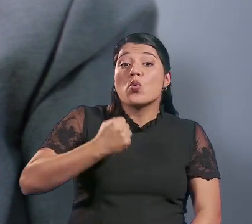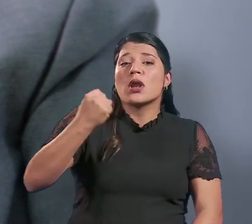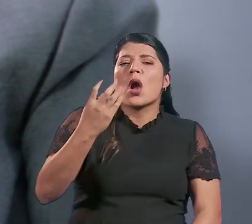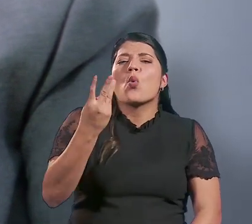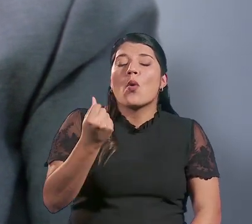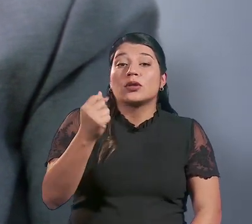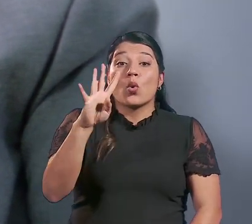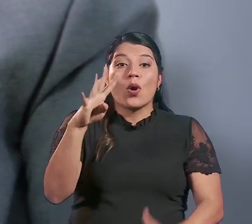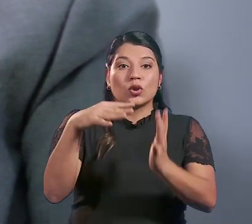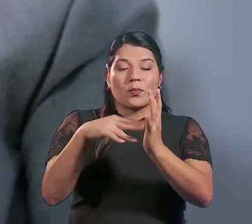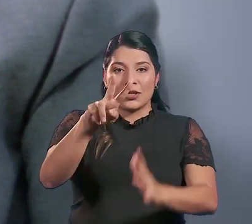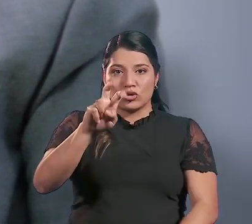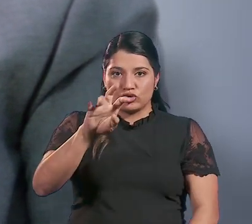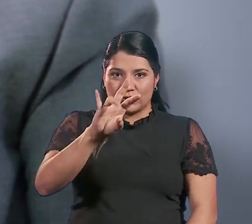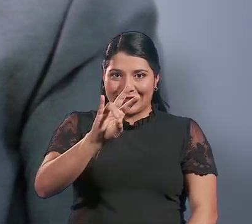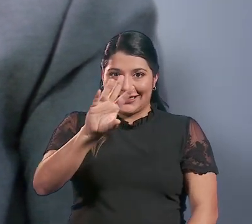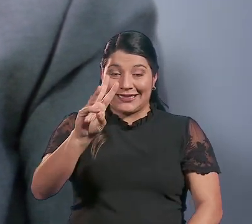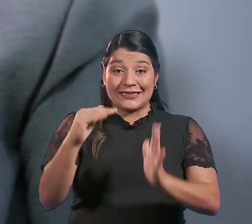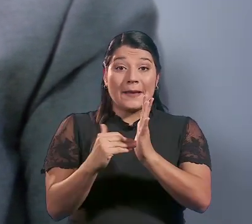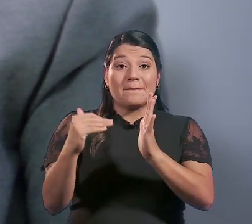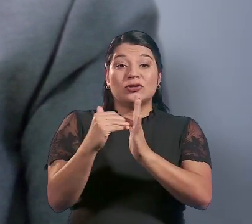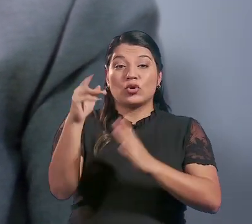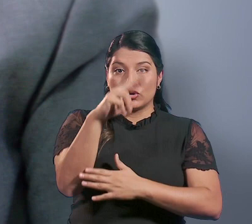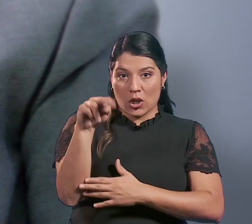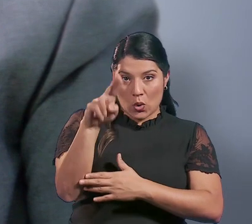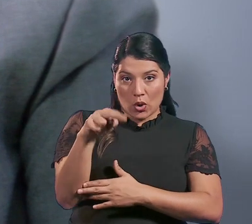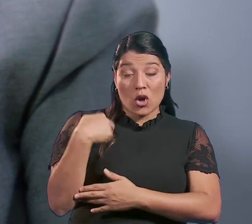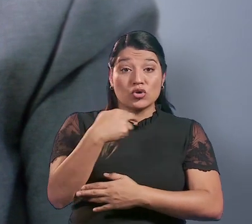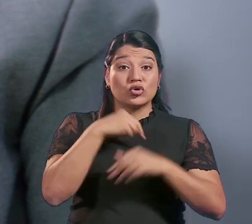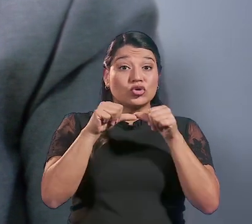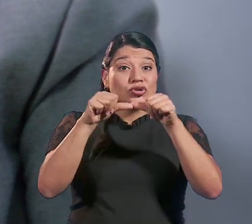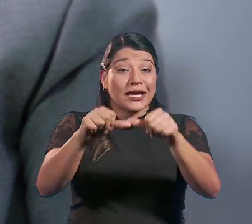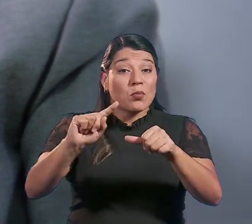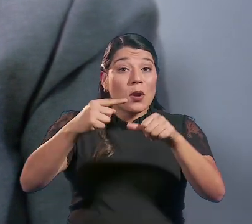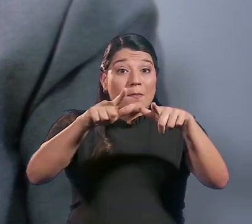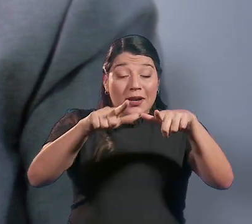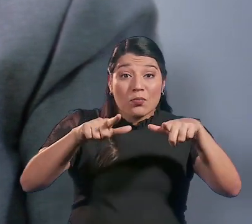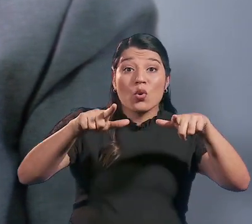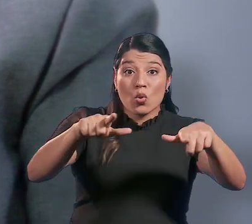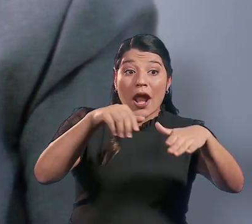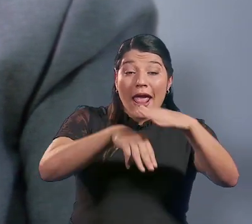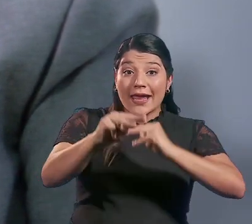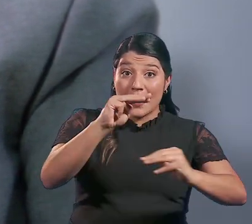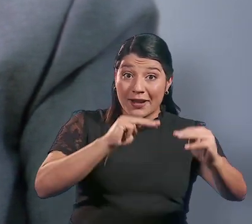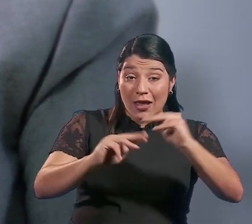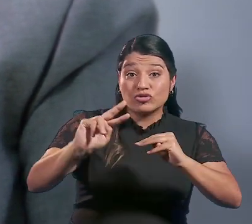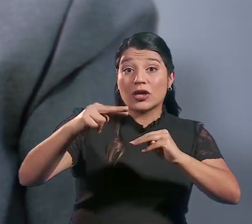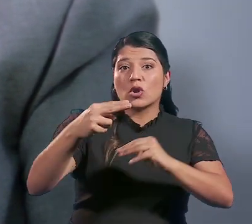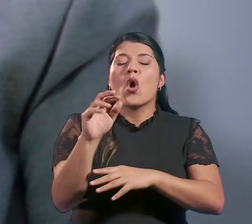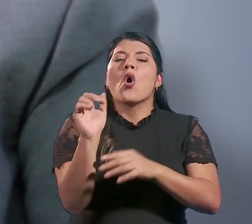de 4.276 millones de colones, mantuvimos el primer lugar en volumen transado en el mercado